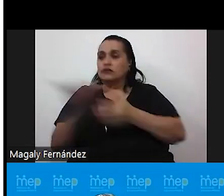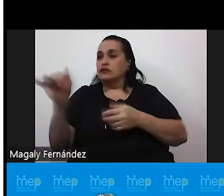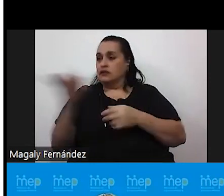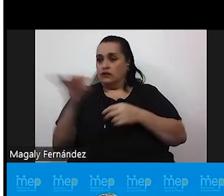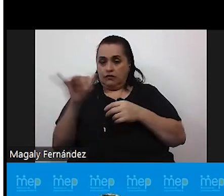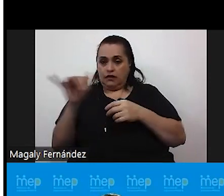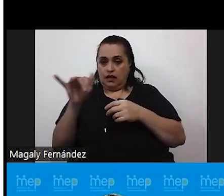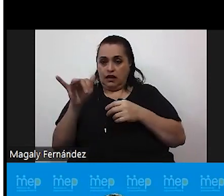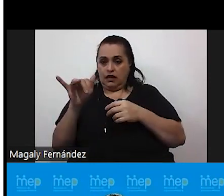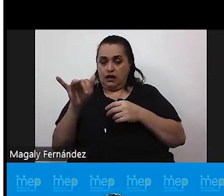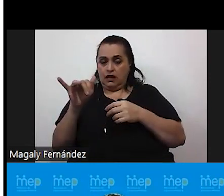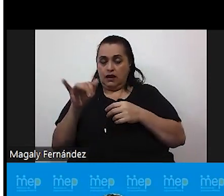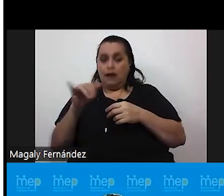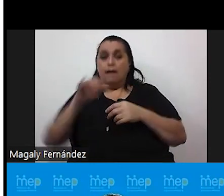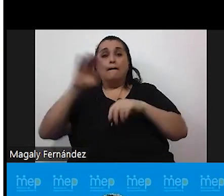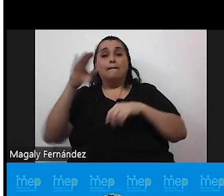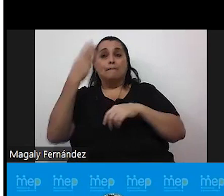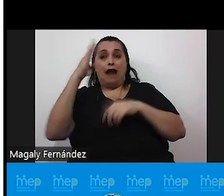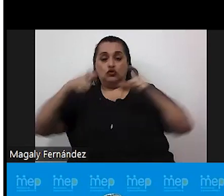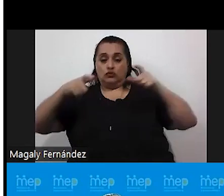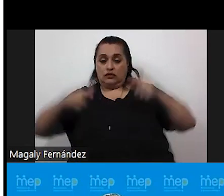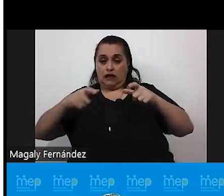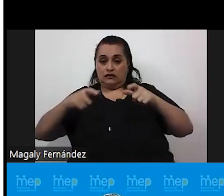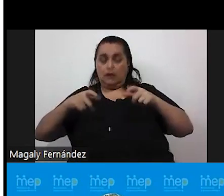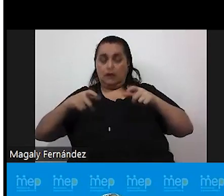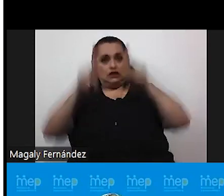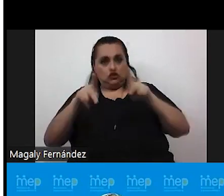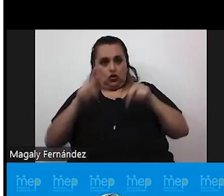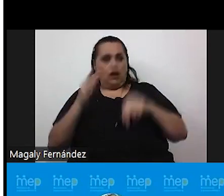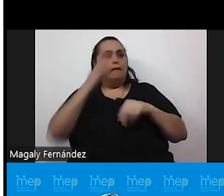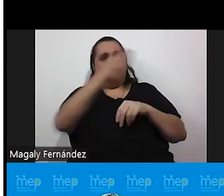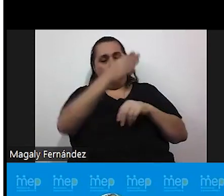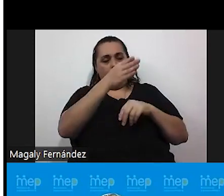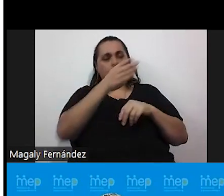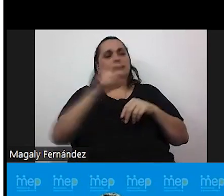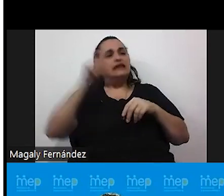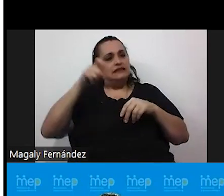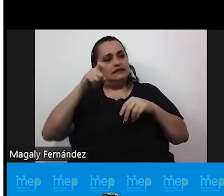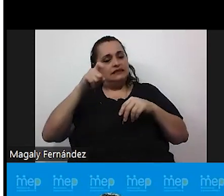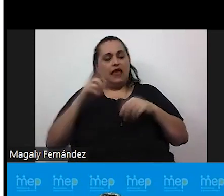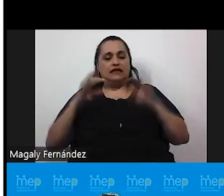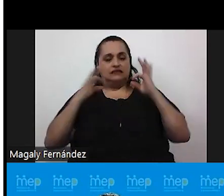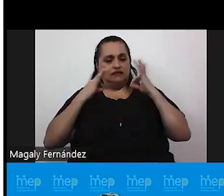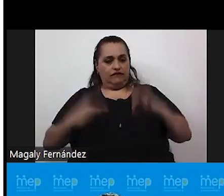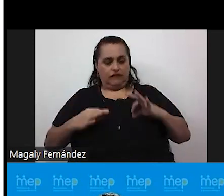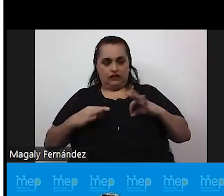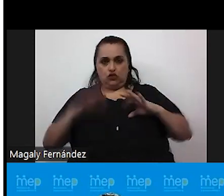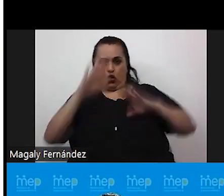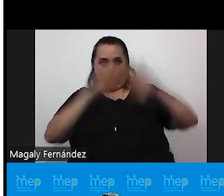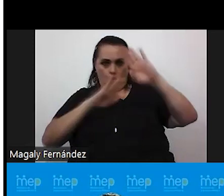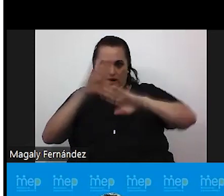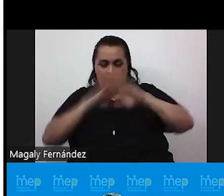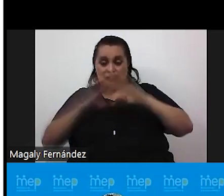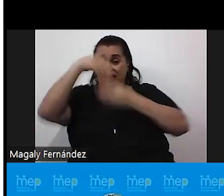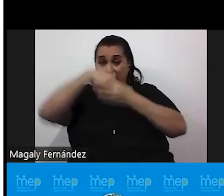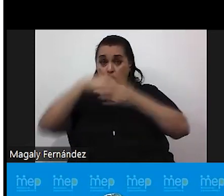un sanitario para el cual la persona pueda realizar sus necesidades fisiológicas dentro de la infraestructura del centro educativo